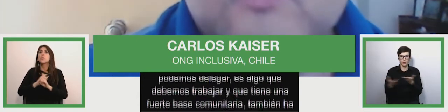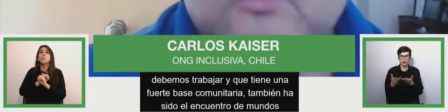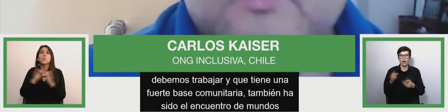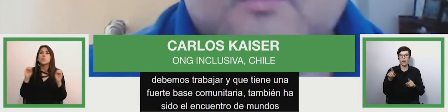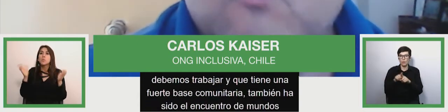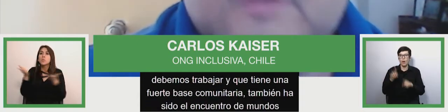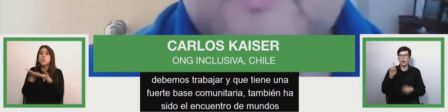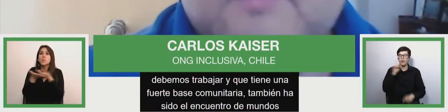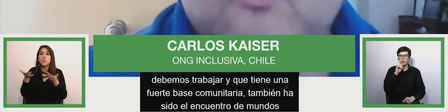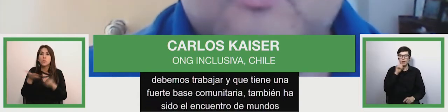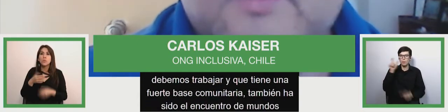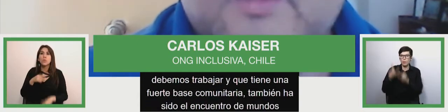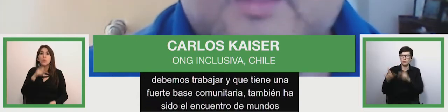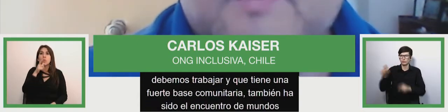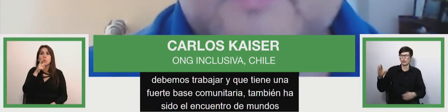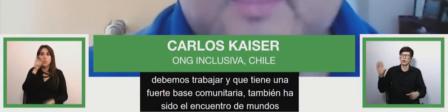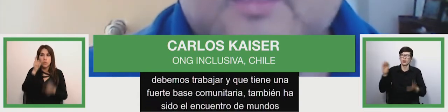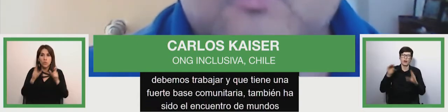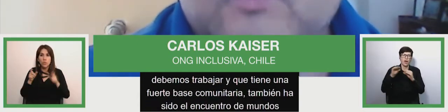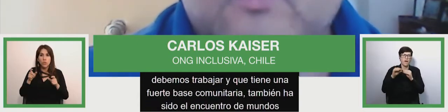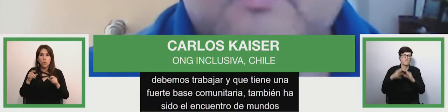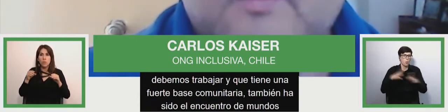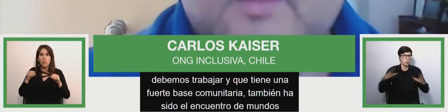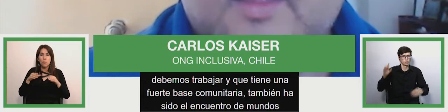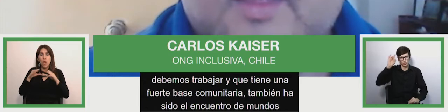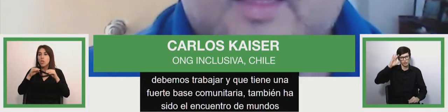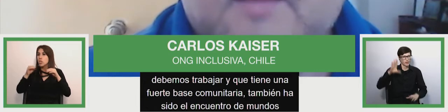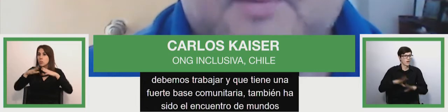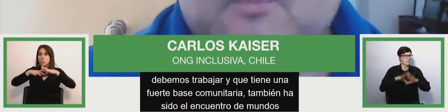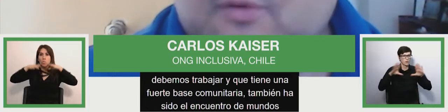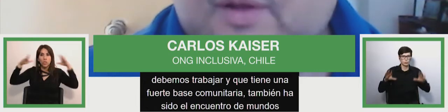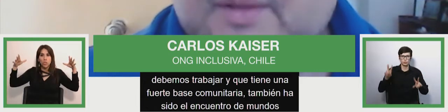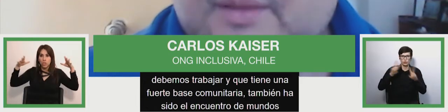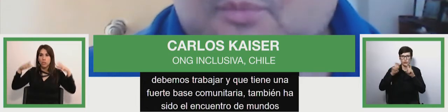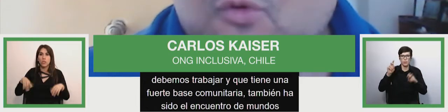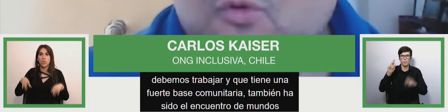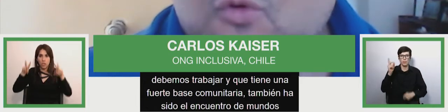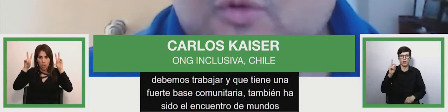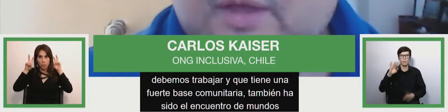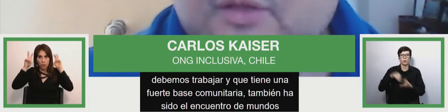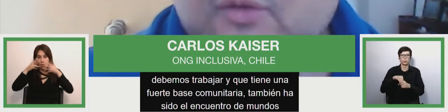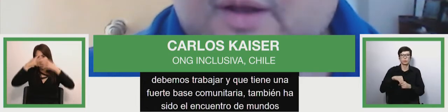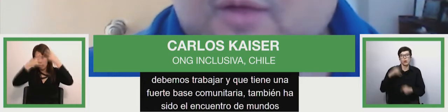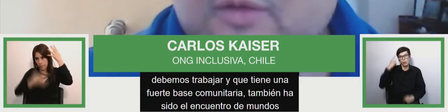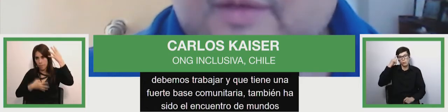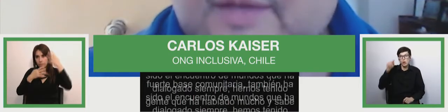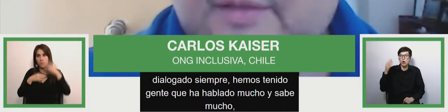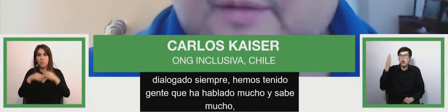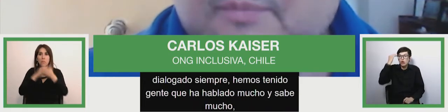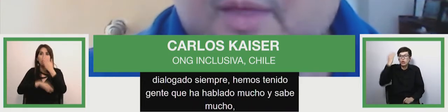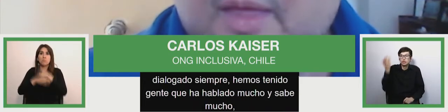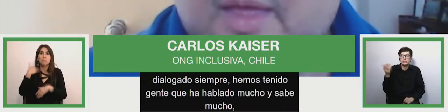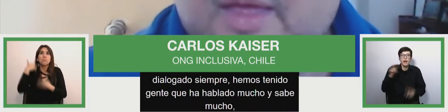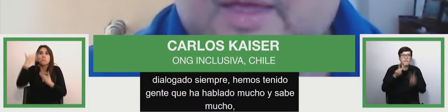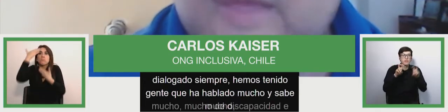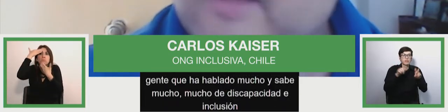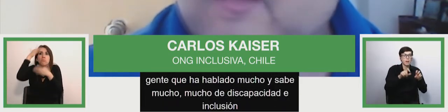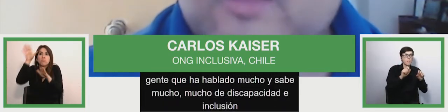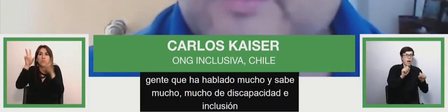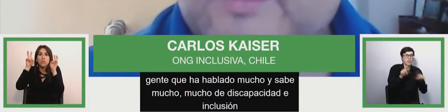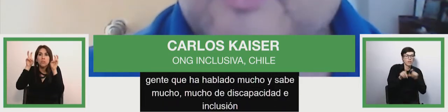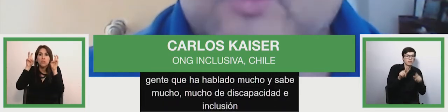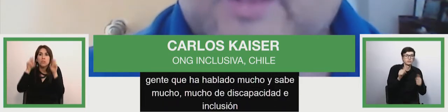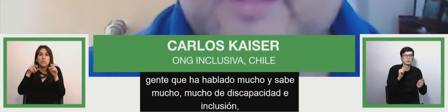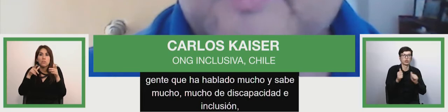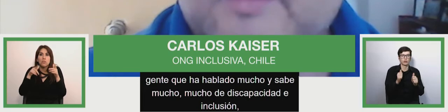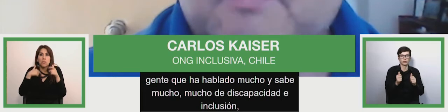mucho muchísimo de discapacidad e inclusión pero probablemente poco de gestión de riesgo de desastres y tenemos